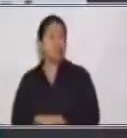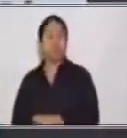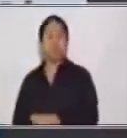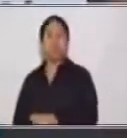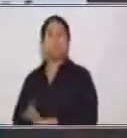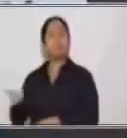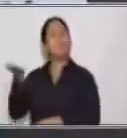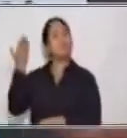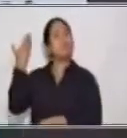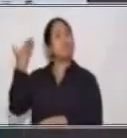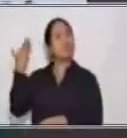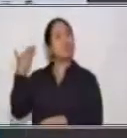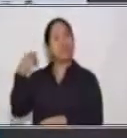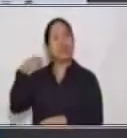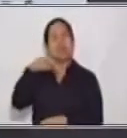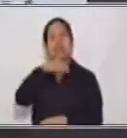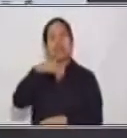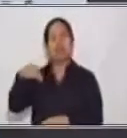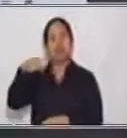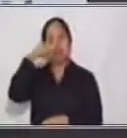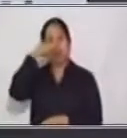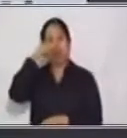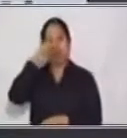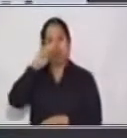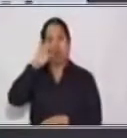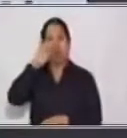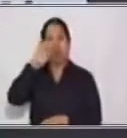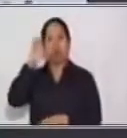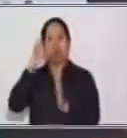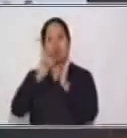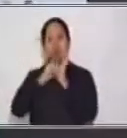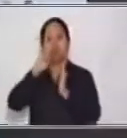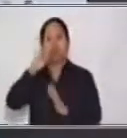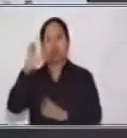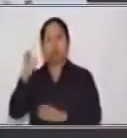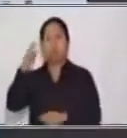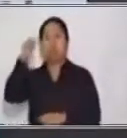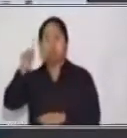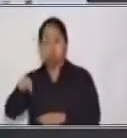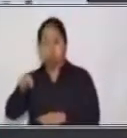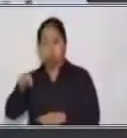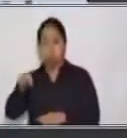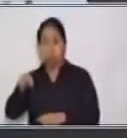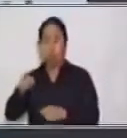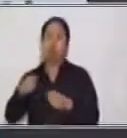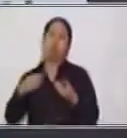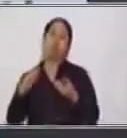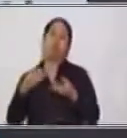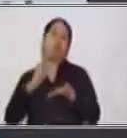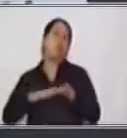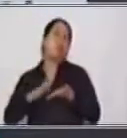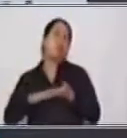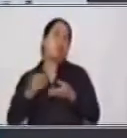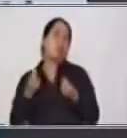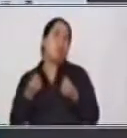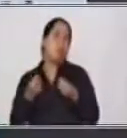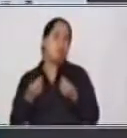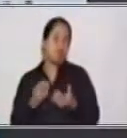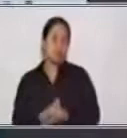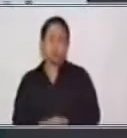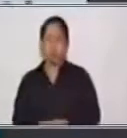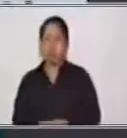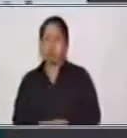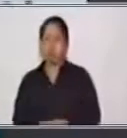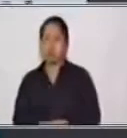Anteriormente se llamaban trueques, hoy lo conocemos como operación comercial. Y pueden ser también, bueno,